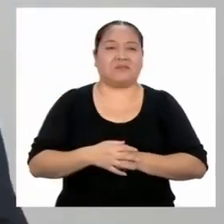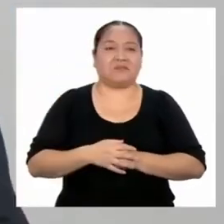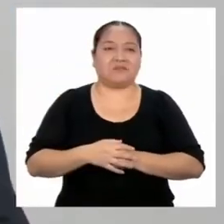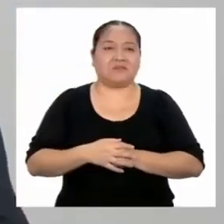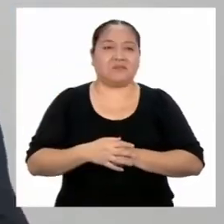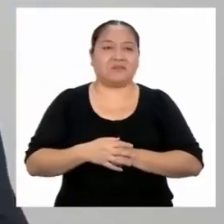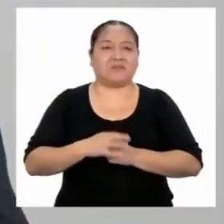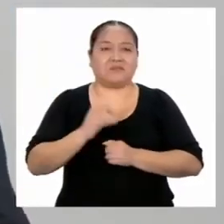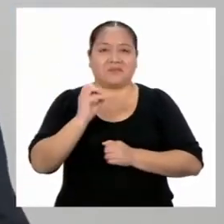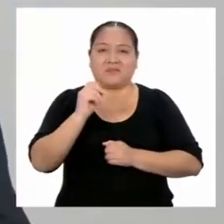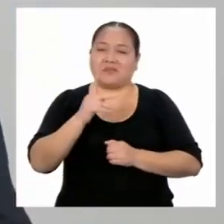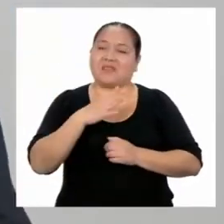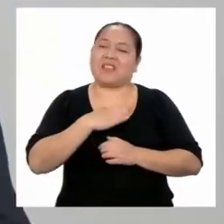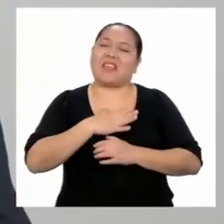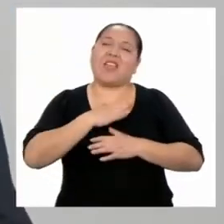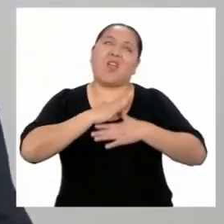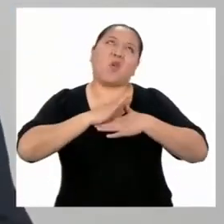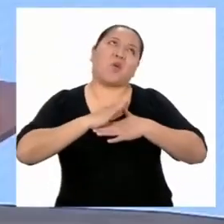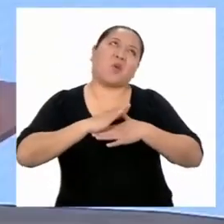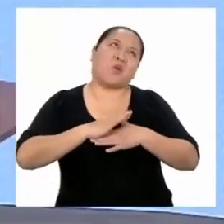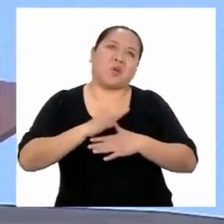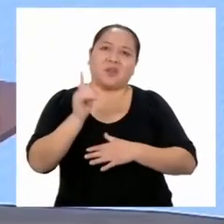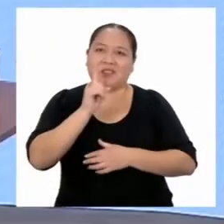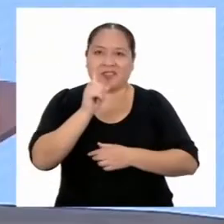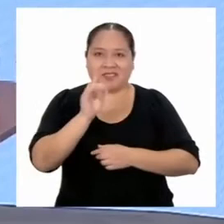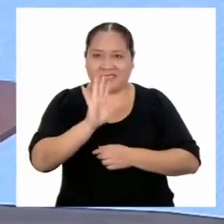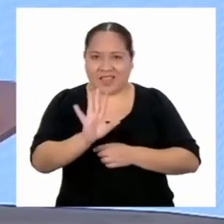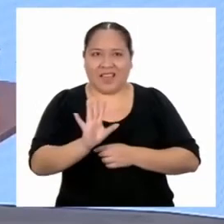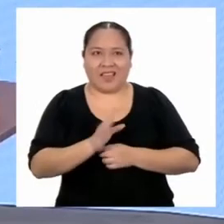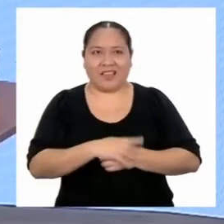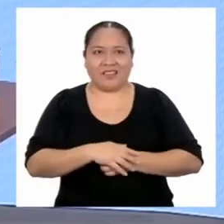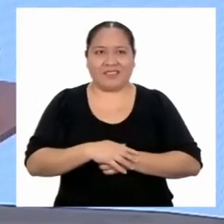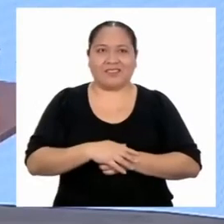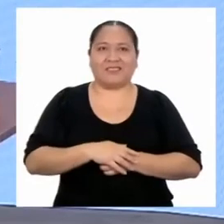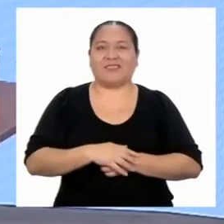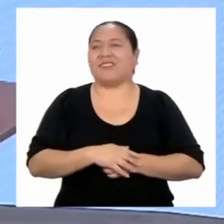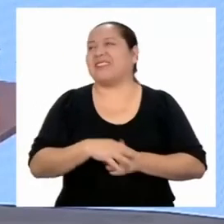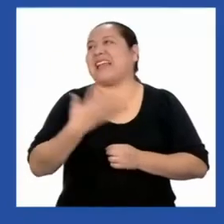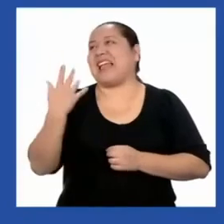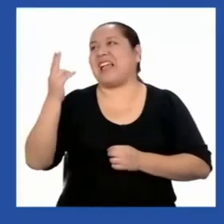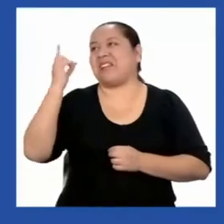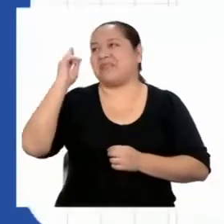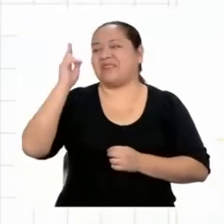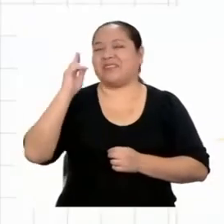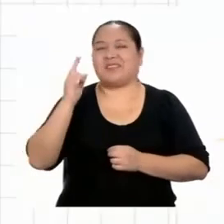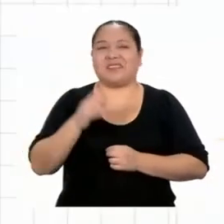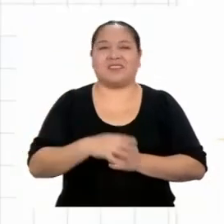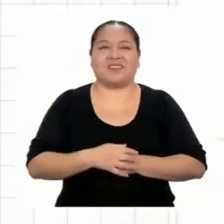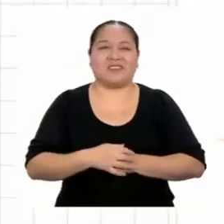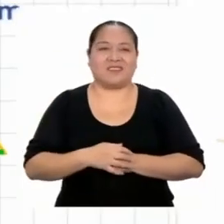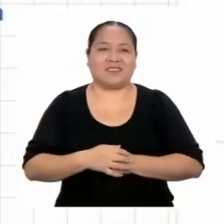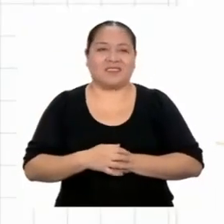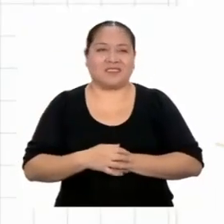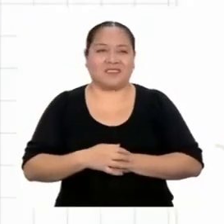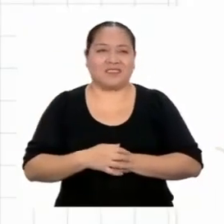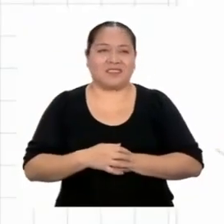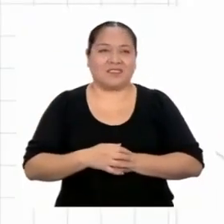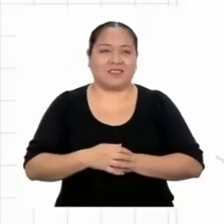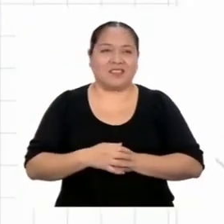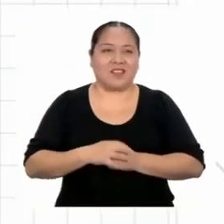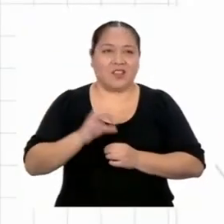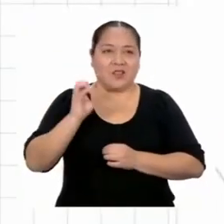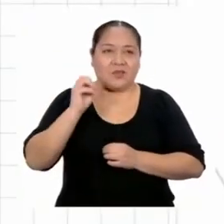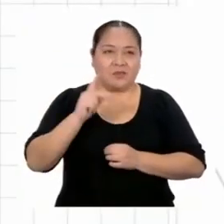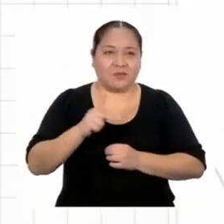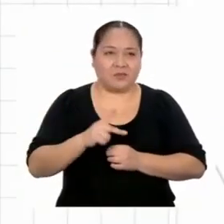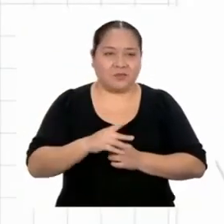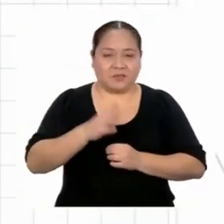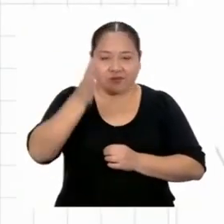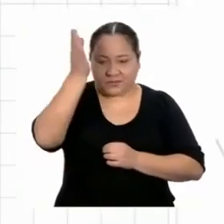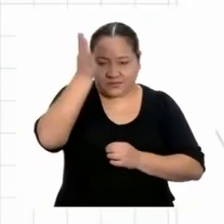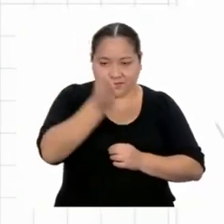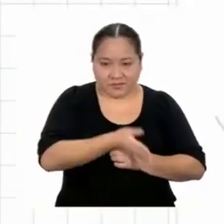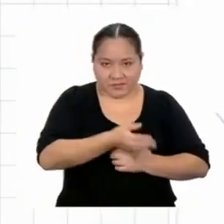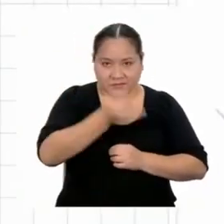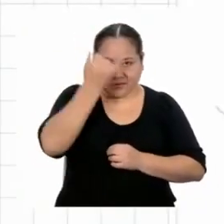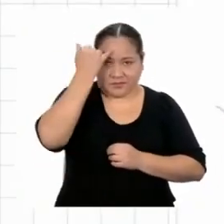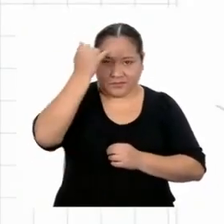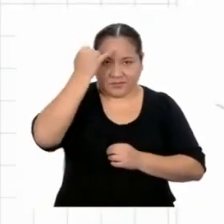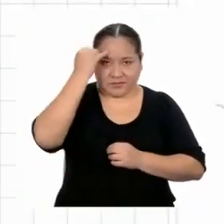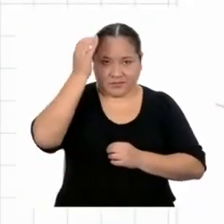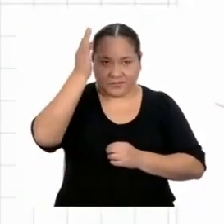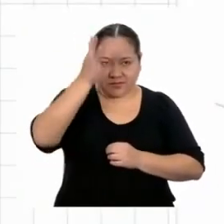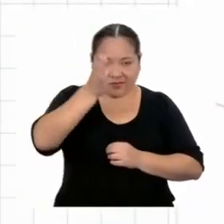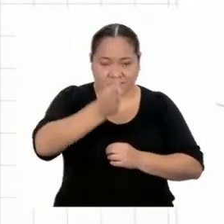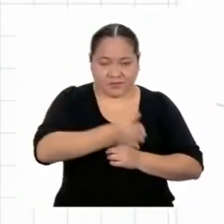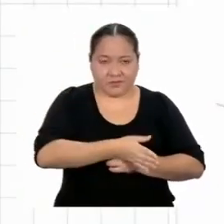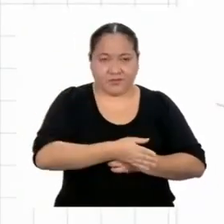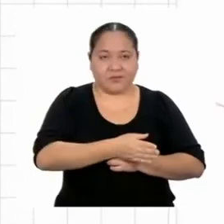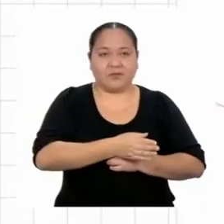Ya, Jonathan, tampoco te desinfles, ¿ah? ¡Ja, ja, ¡Ay, profesor! Bueno, la línea imaginaria que